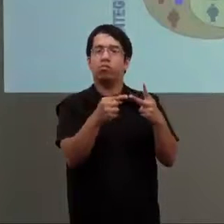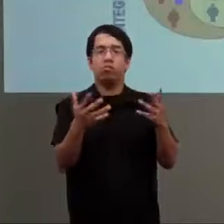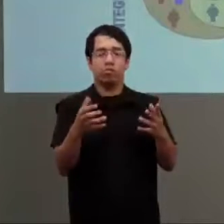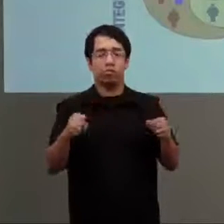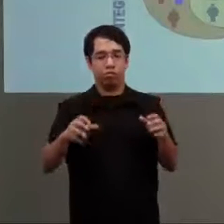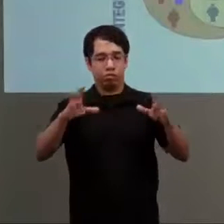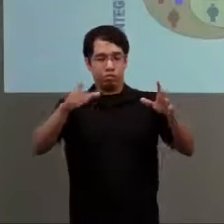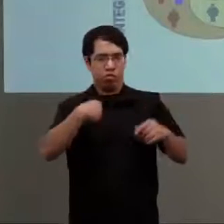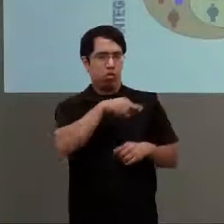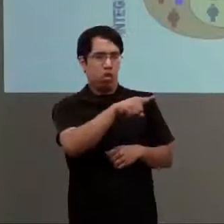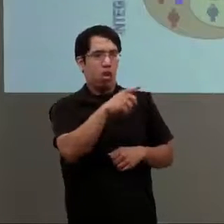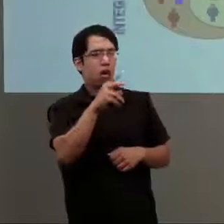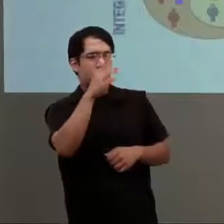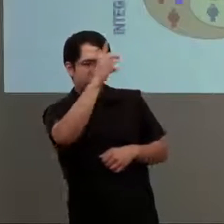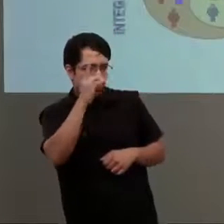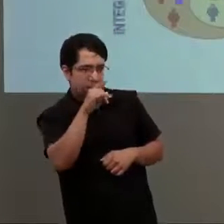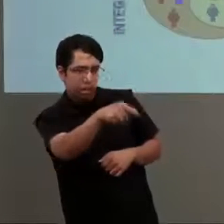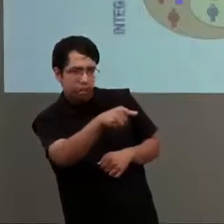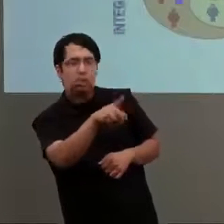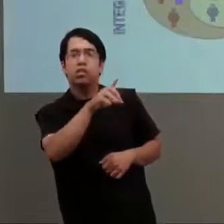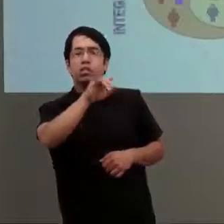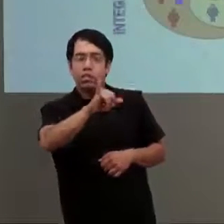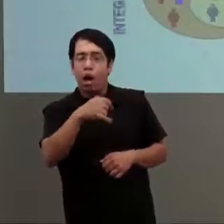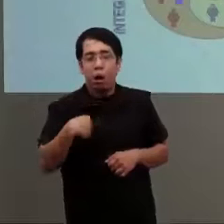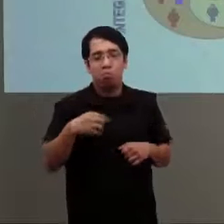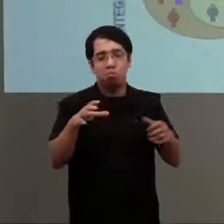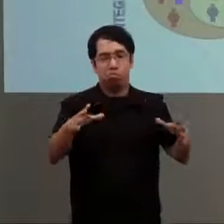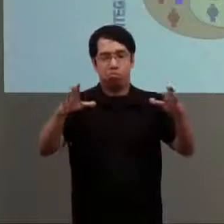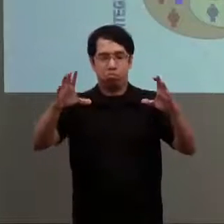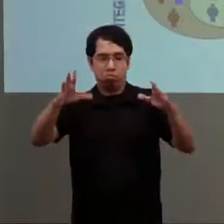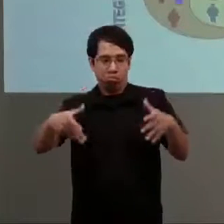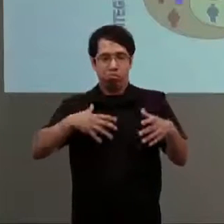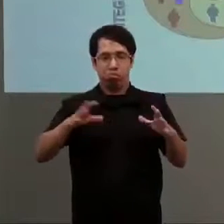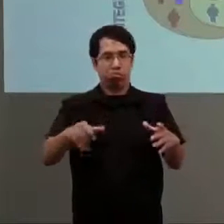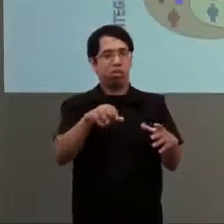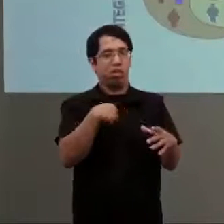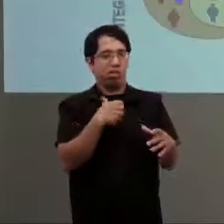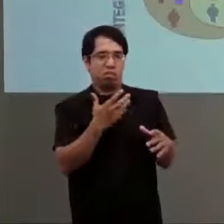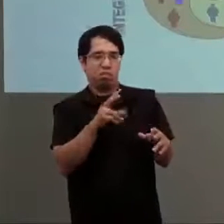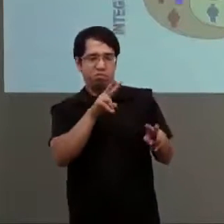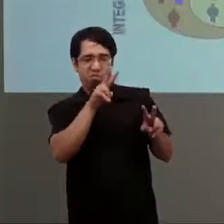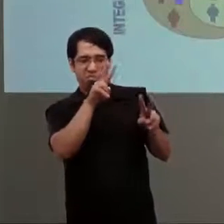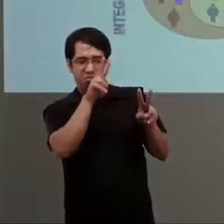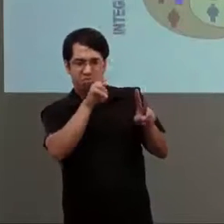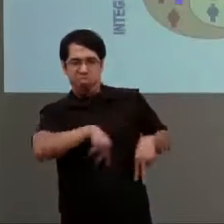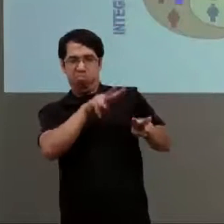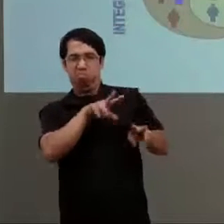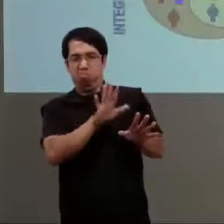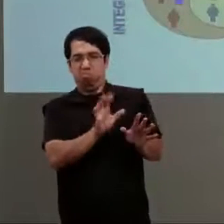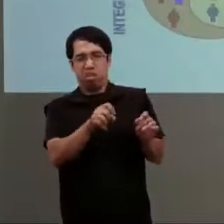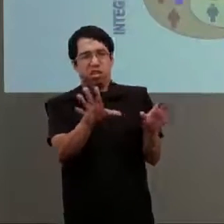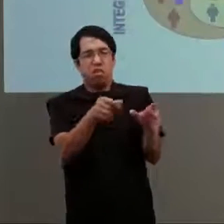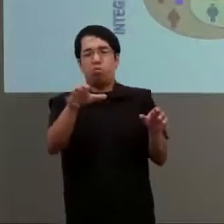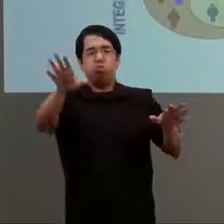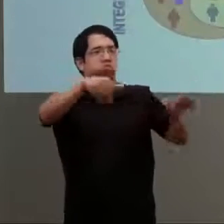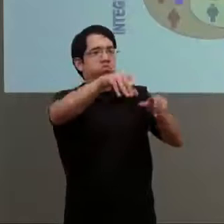decir, reconozco a la persona con discapacidad, pero con una cuestión de prejuicio. Digo, no, mejor no más ellos